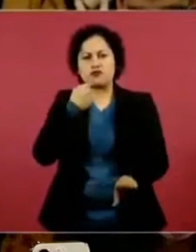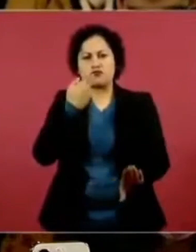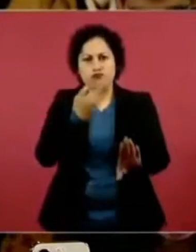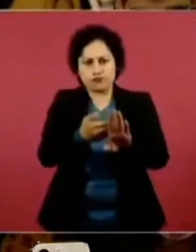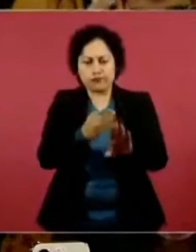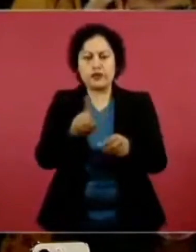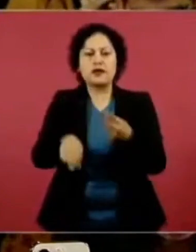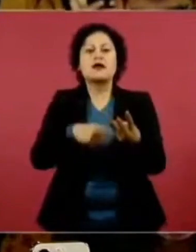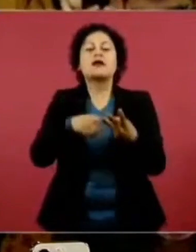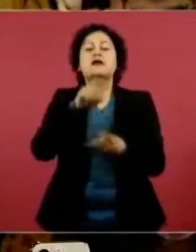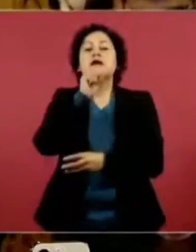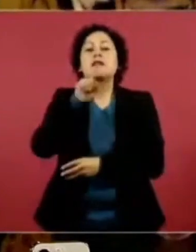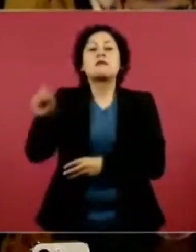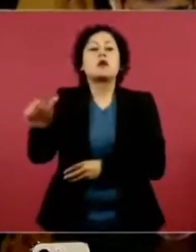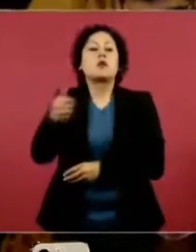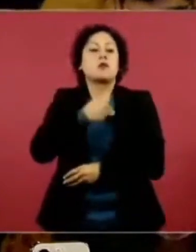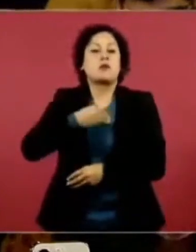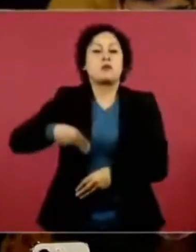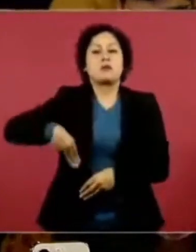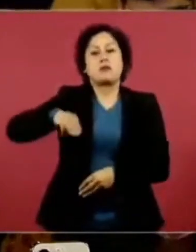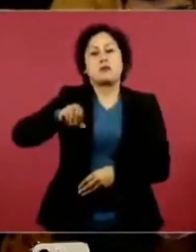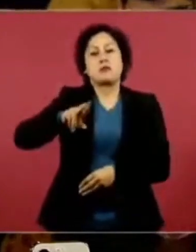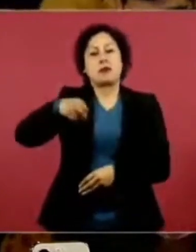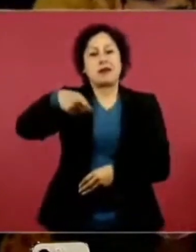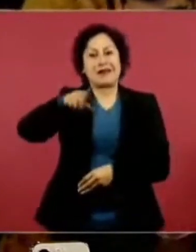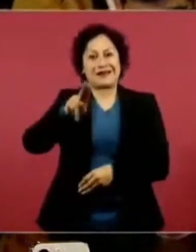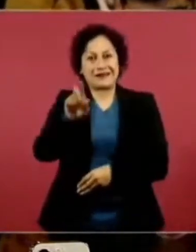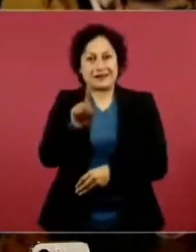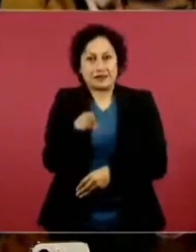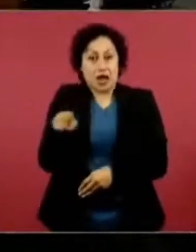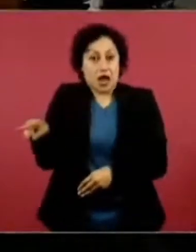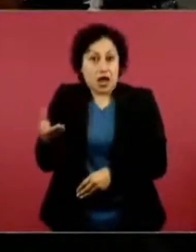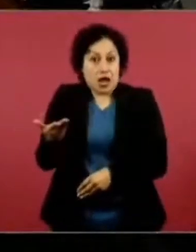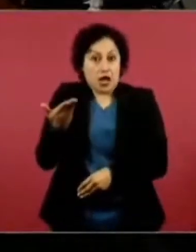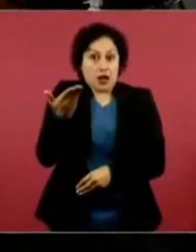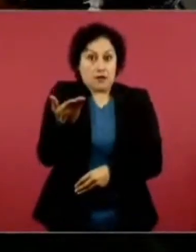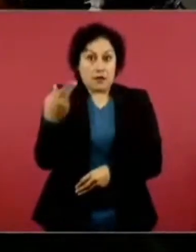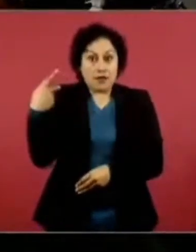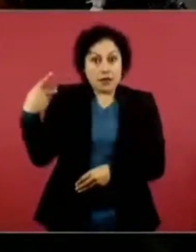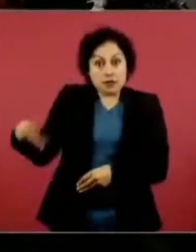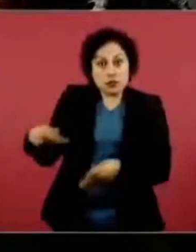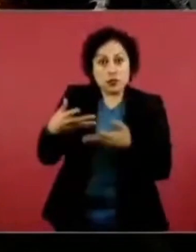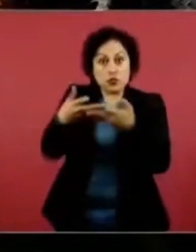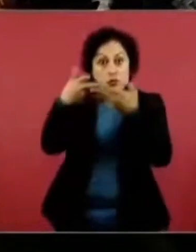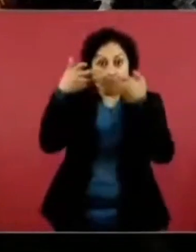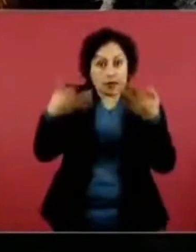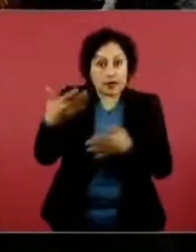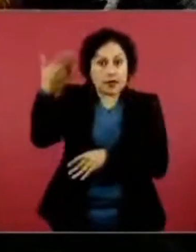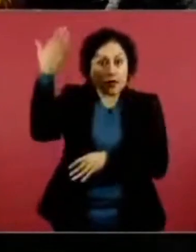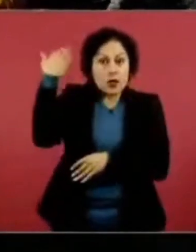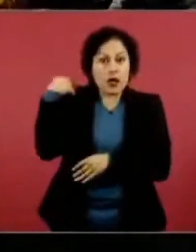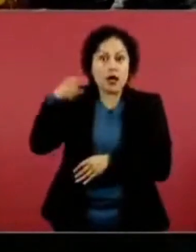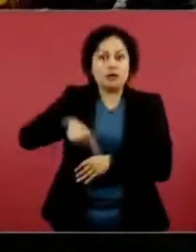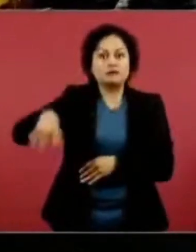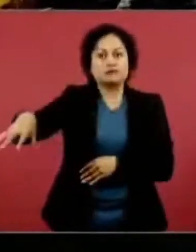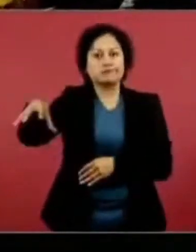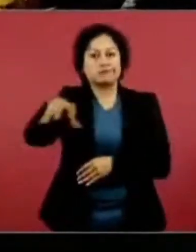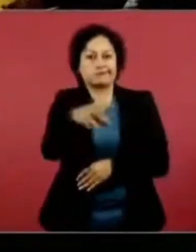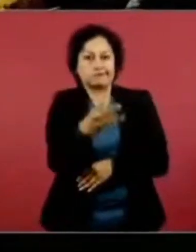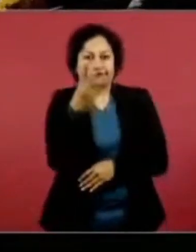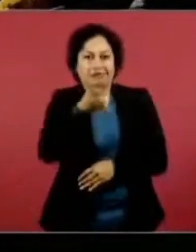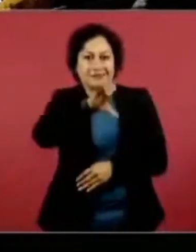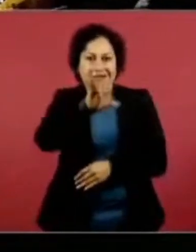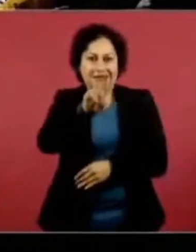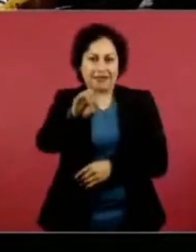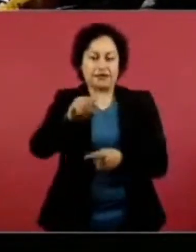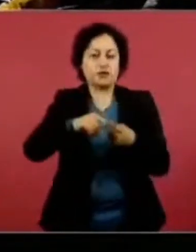municipio del Marqués, solicitando que se le devuelvan o se le paguen esos terrenos que fueron dotados a favor de tres ejidos, Santa Cruz, Santa Cruz,